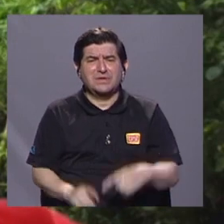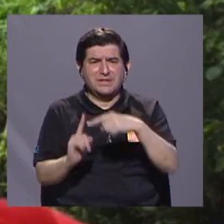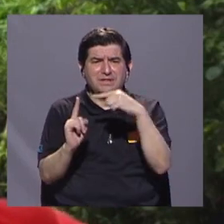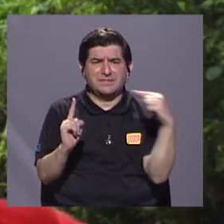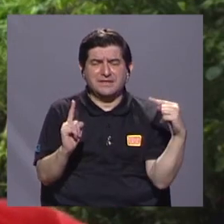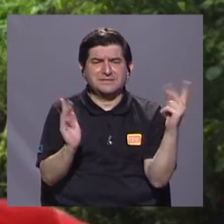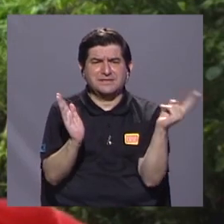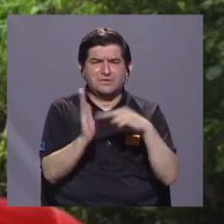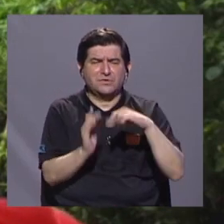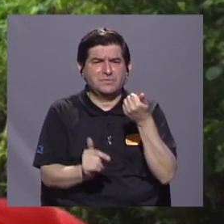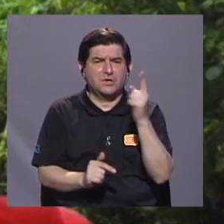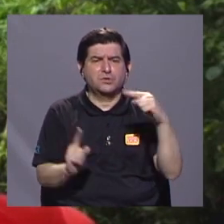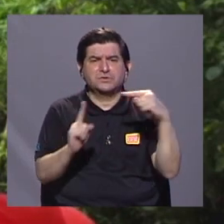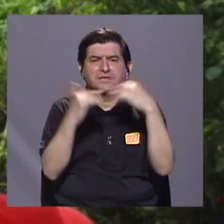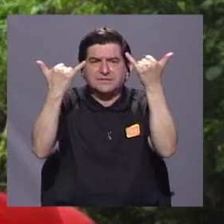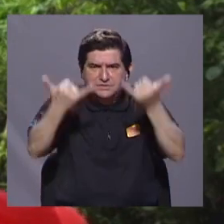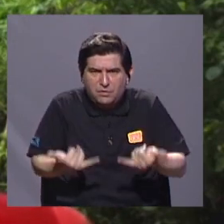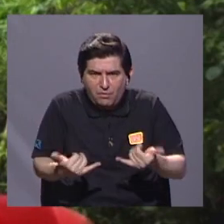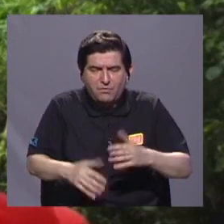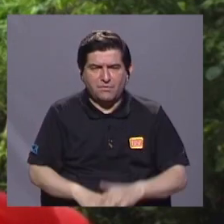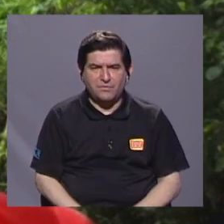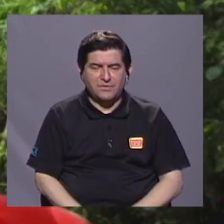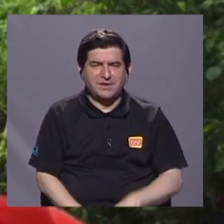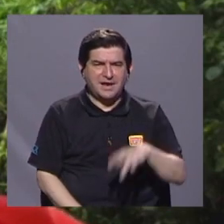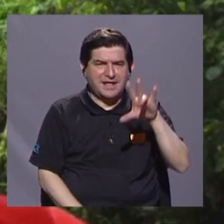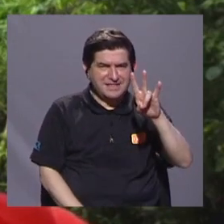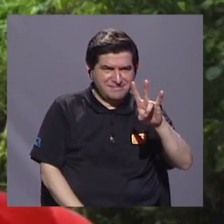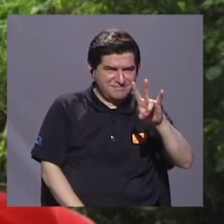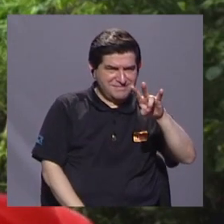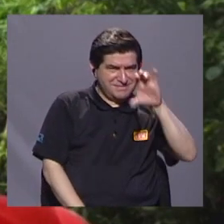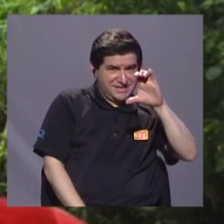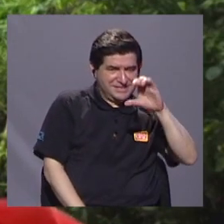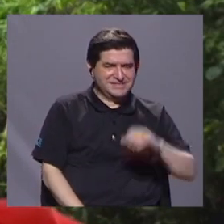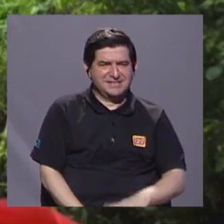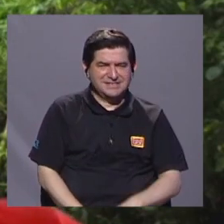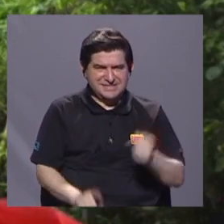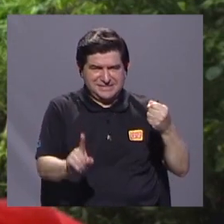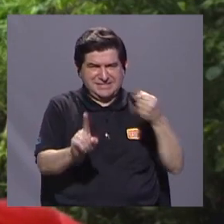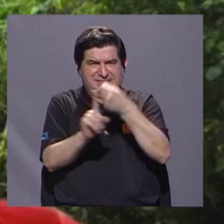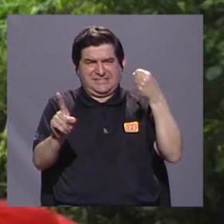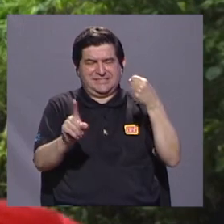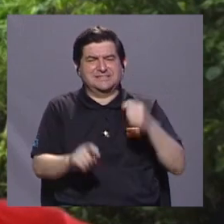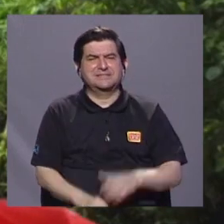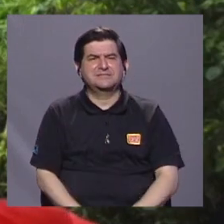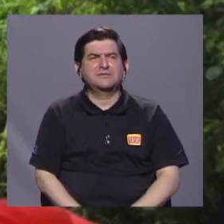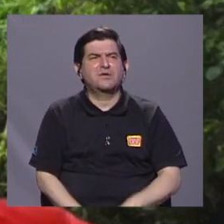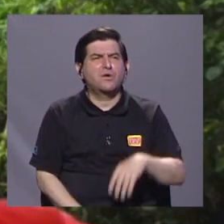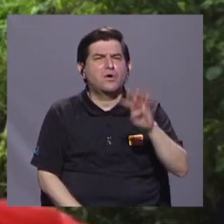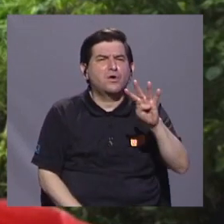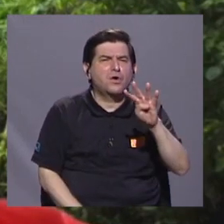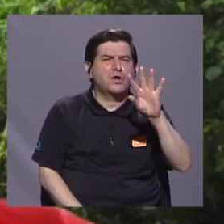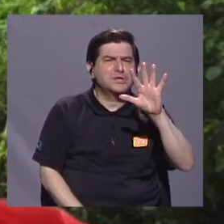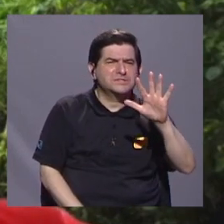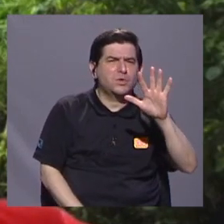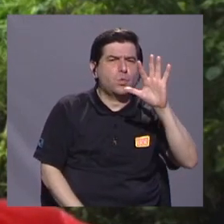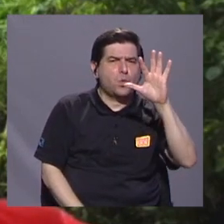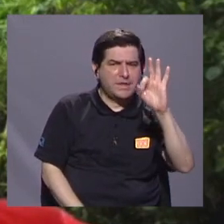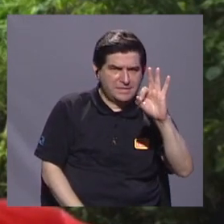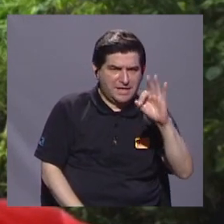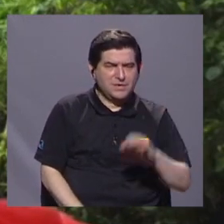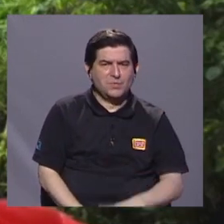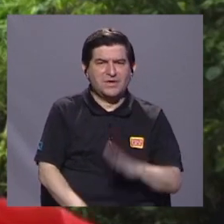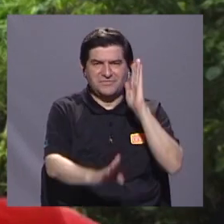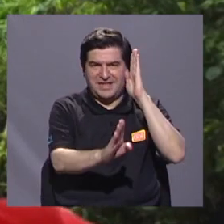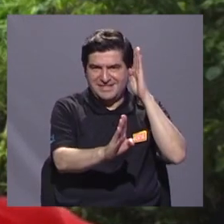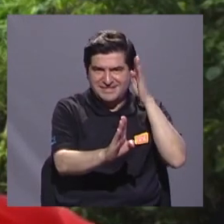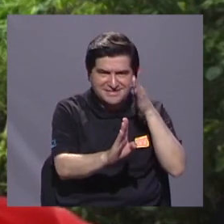2011 a la actualidad. De estos 700 accidentes tenemos aproximadamente 459 que son